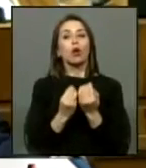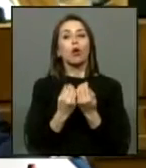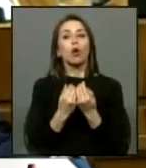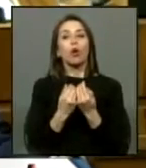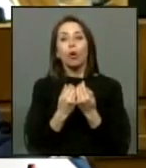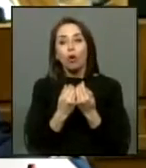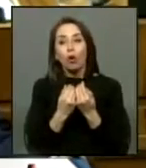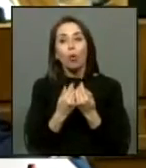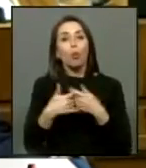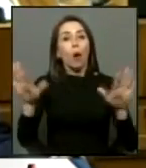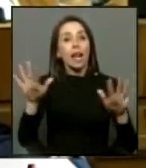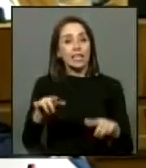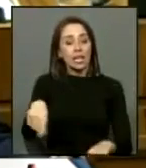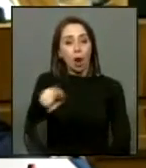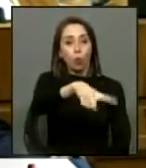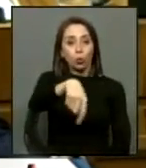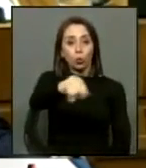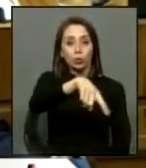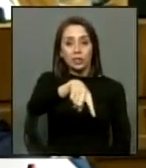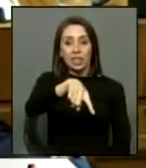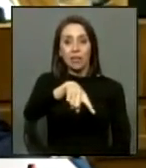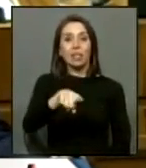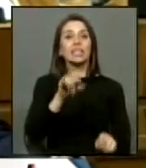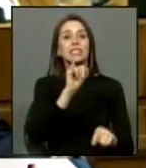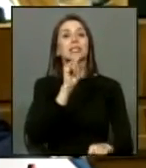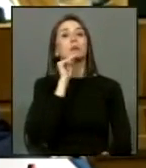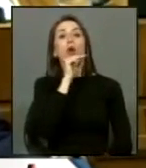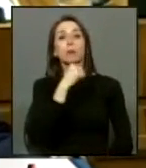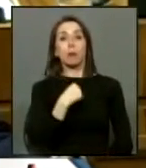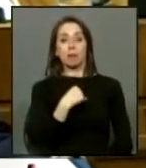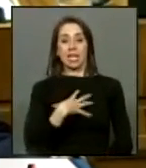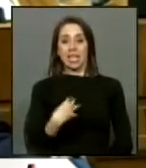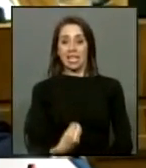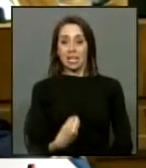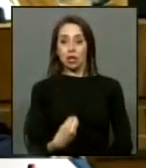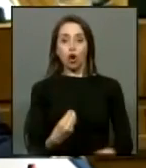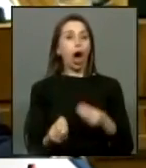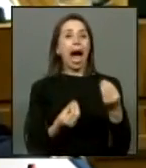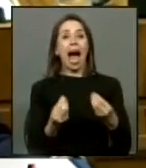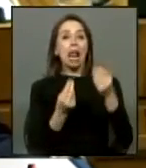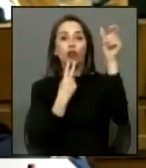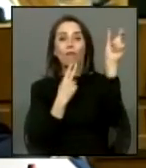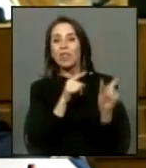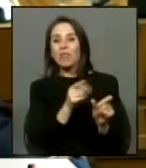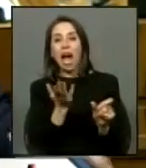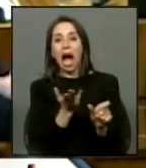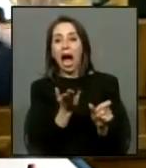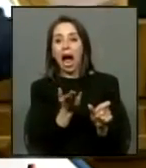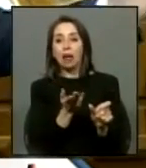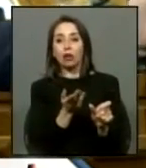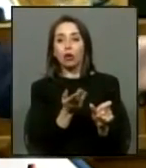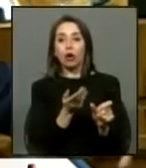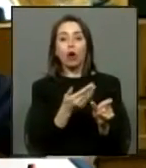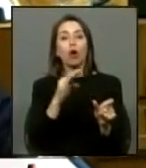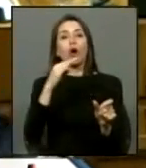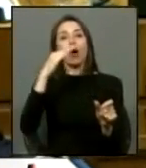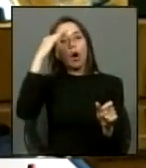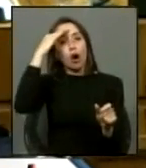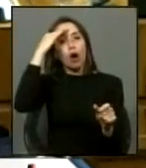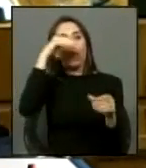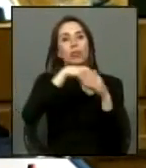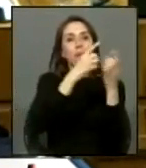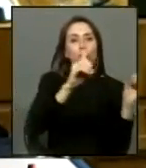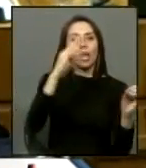cualquiera de ustedes como hijo mío le hubiese pasado algo en cualquier régimen me dice